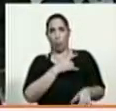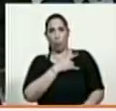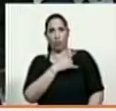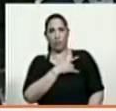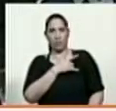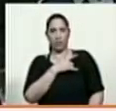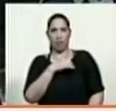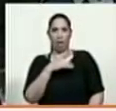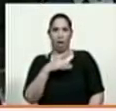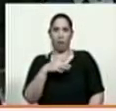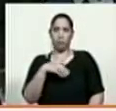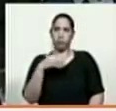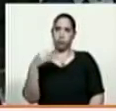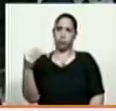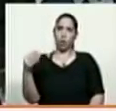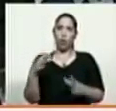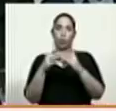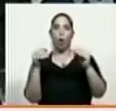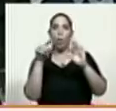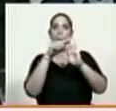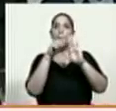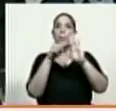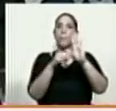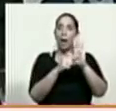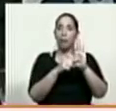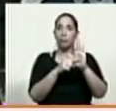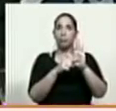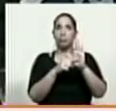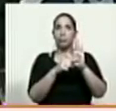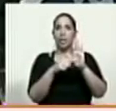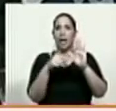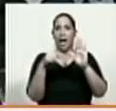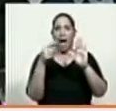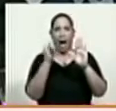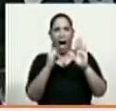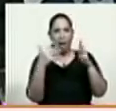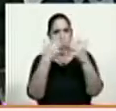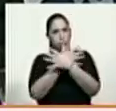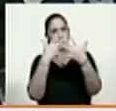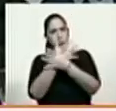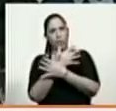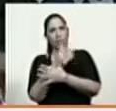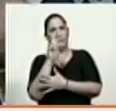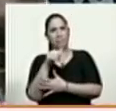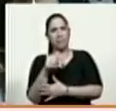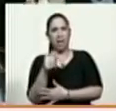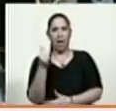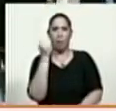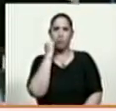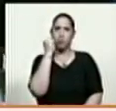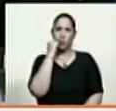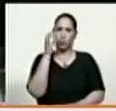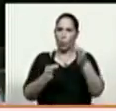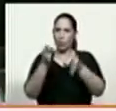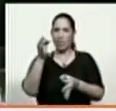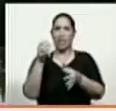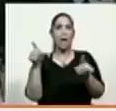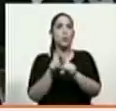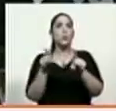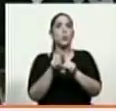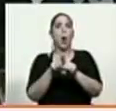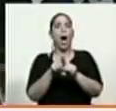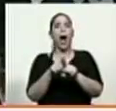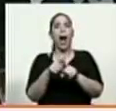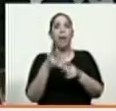porque todo el estatuto como tal está lleno no solo de contradicciones sino de aberraciones jurídicas se me parece al decreto de